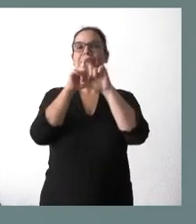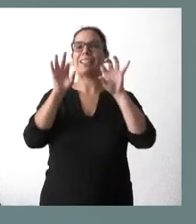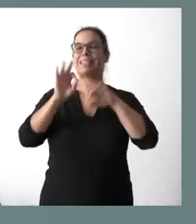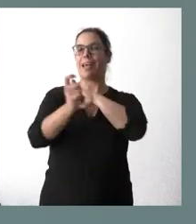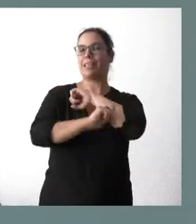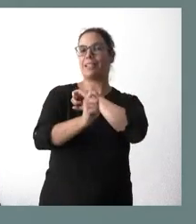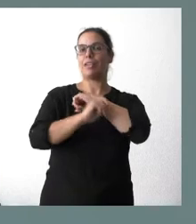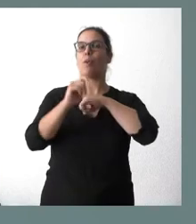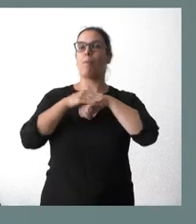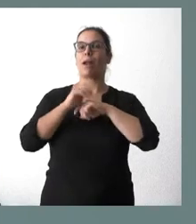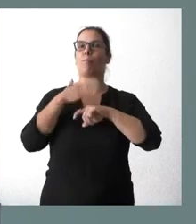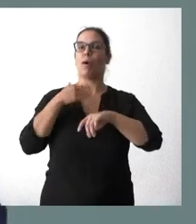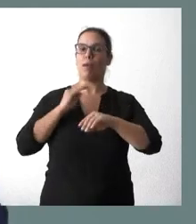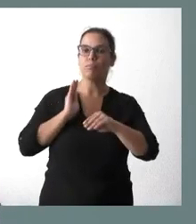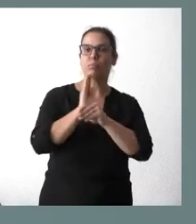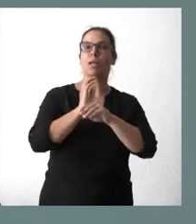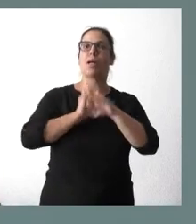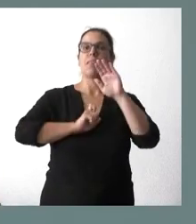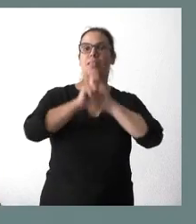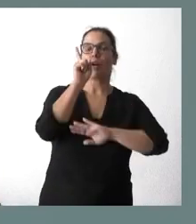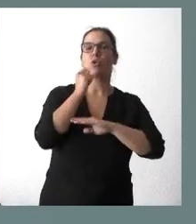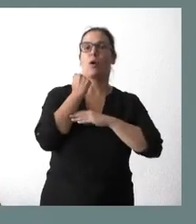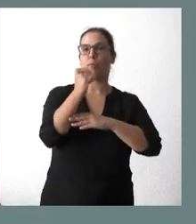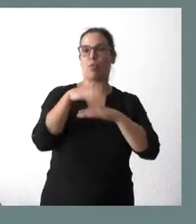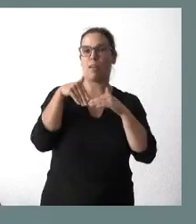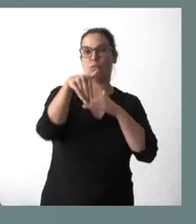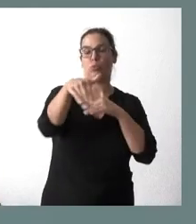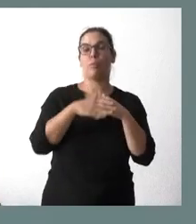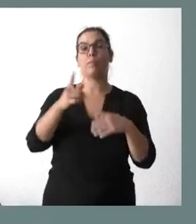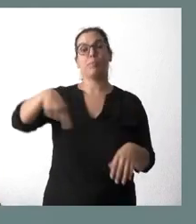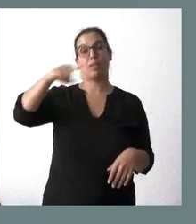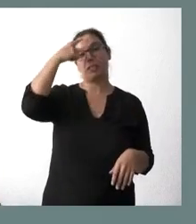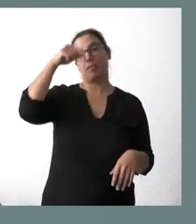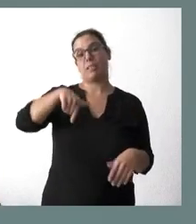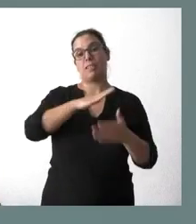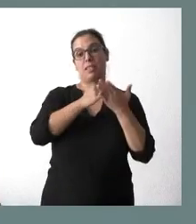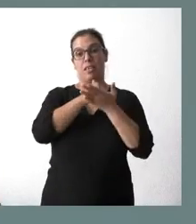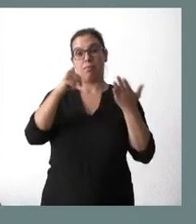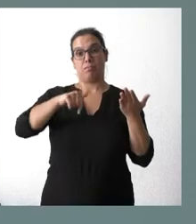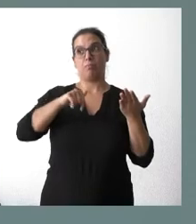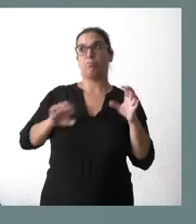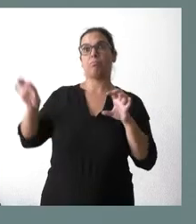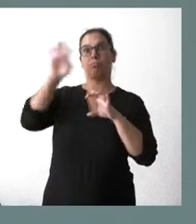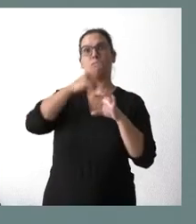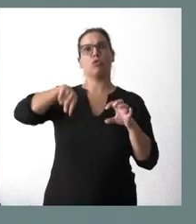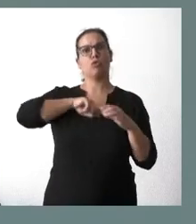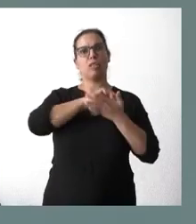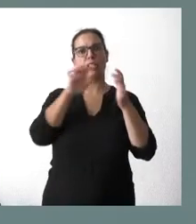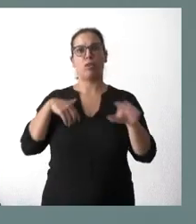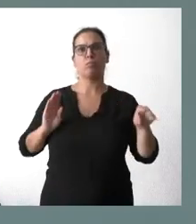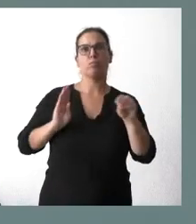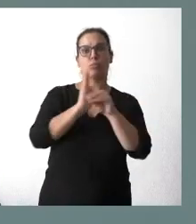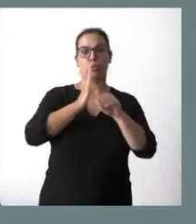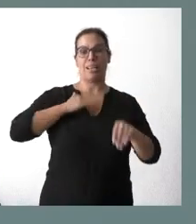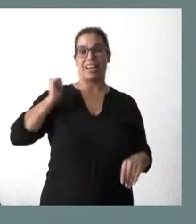y para su apoyo en el futuro. Saben ustedes que Castilla y León está entre las comunidades autónomas que destina un mayor porcentaje de su PIB